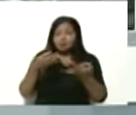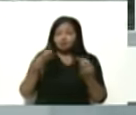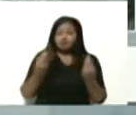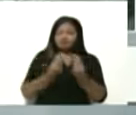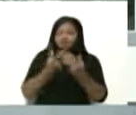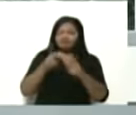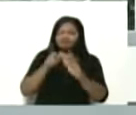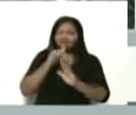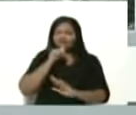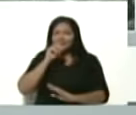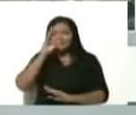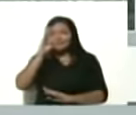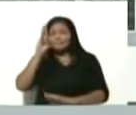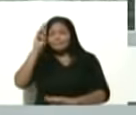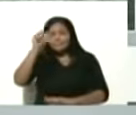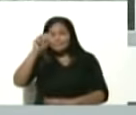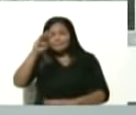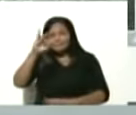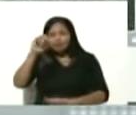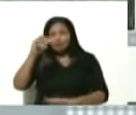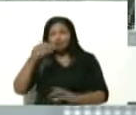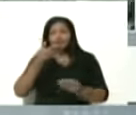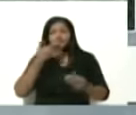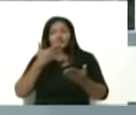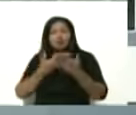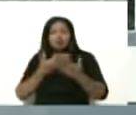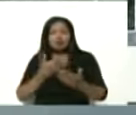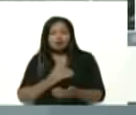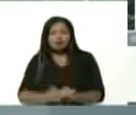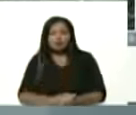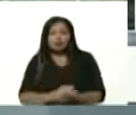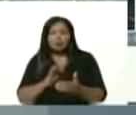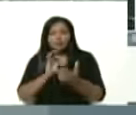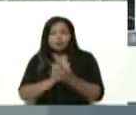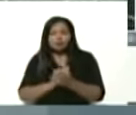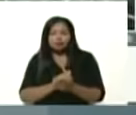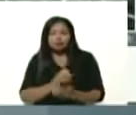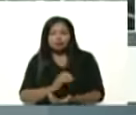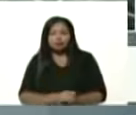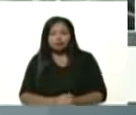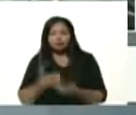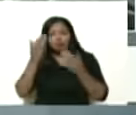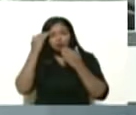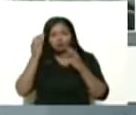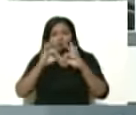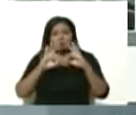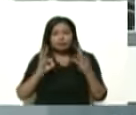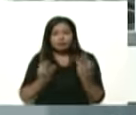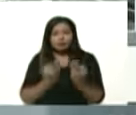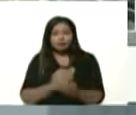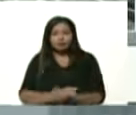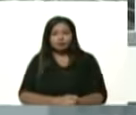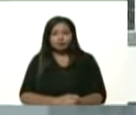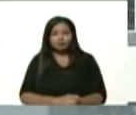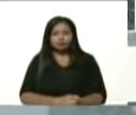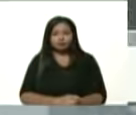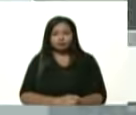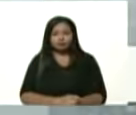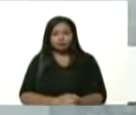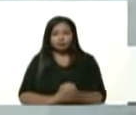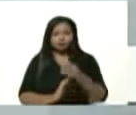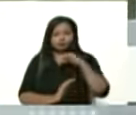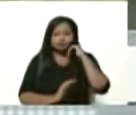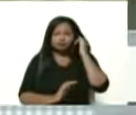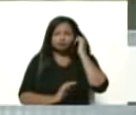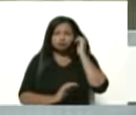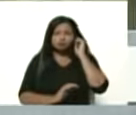Bambino. Bueno, muchas gracias, Daniel Andreone. Bambino, saludo a la familia. Me invita a un